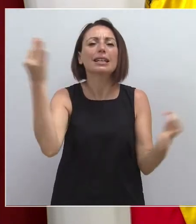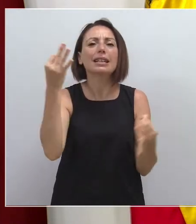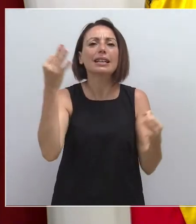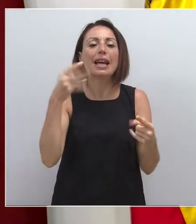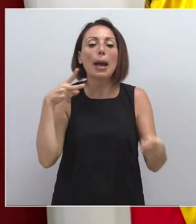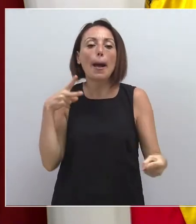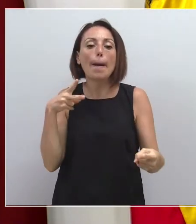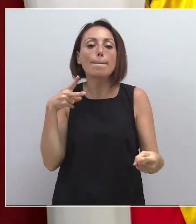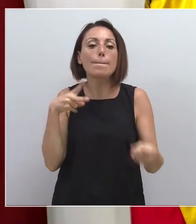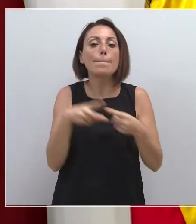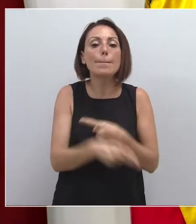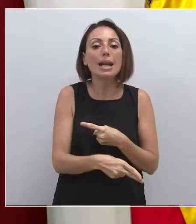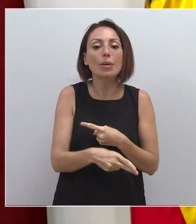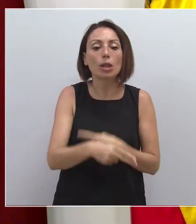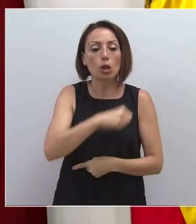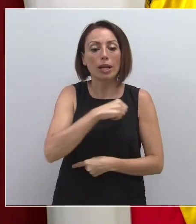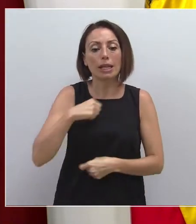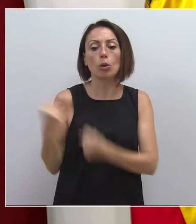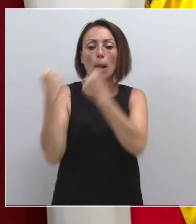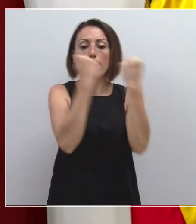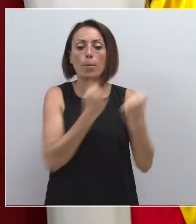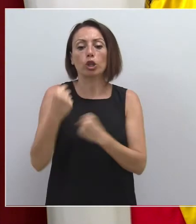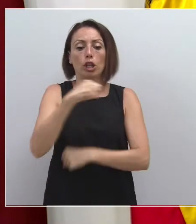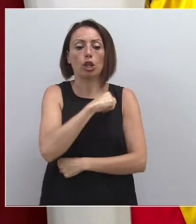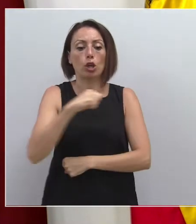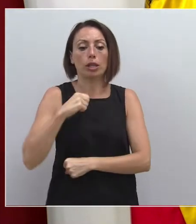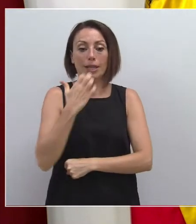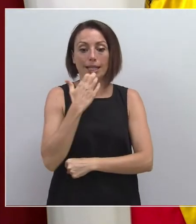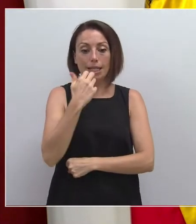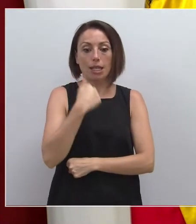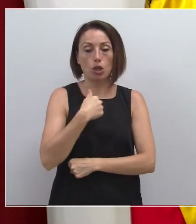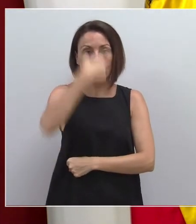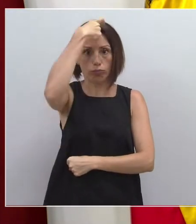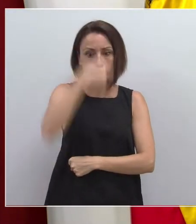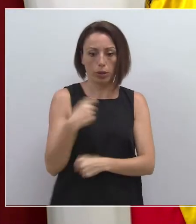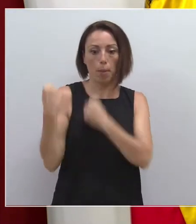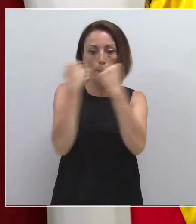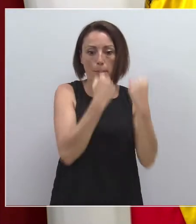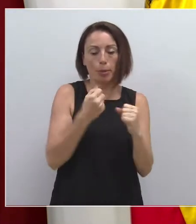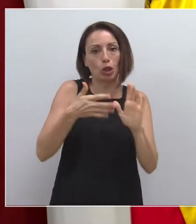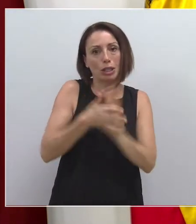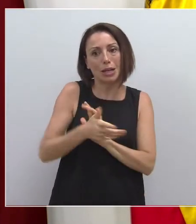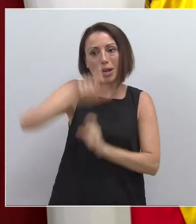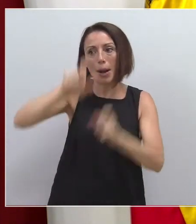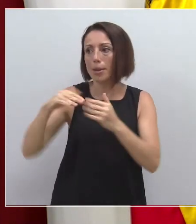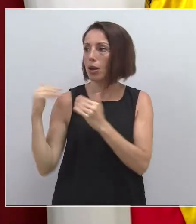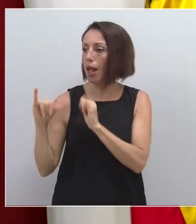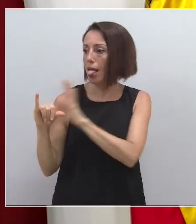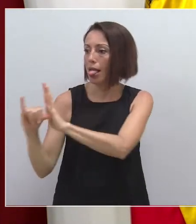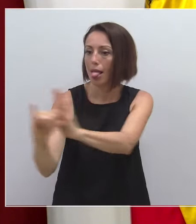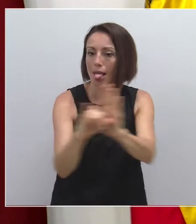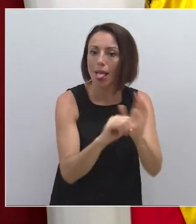prevención individual, la protección individual. Protegiéndonos nosotros, protegemos a los que nos rodean, actuando